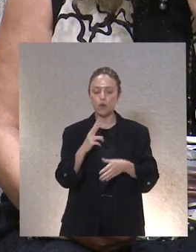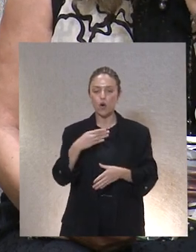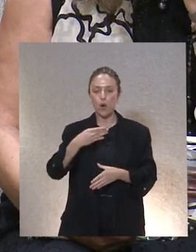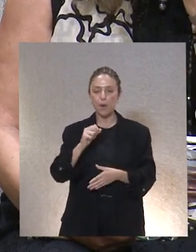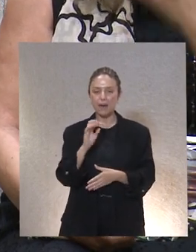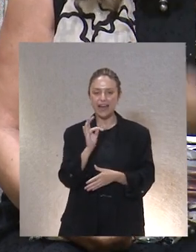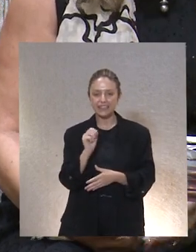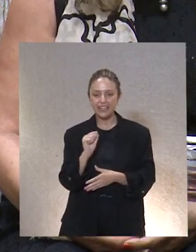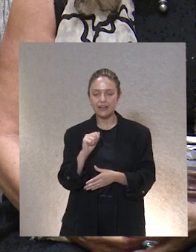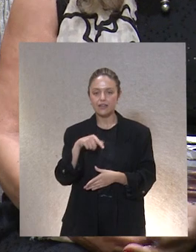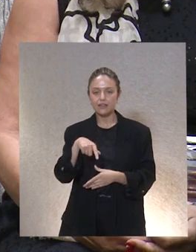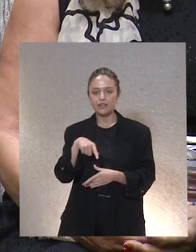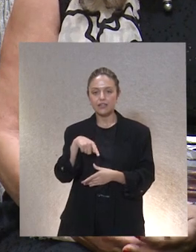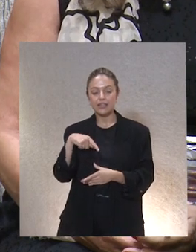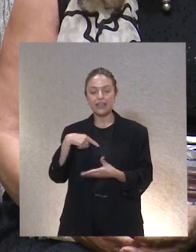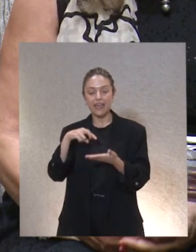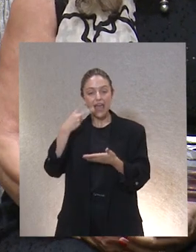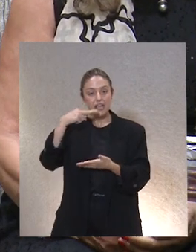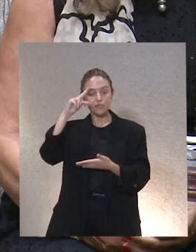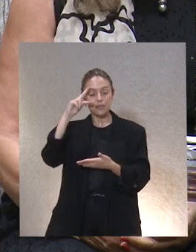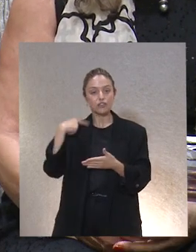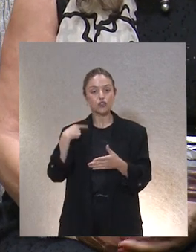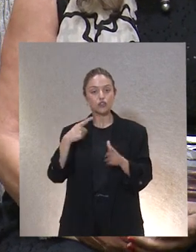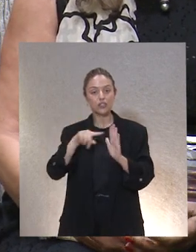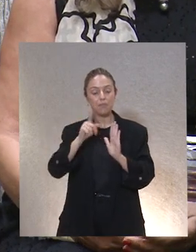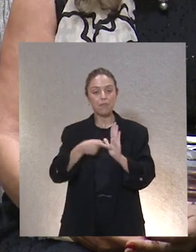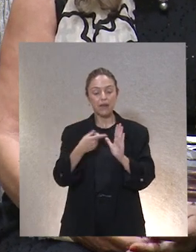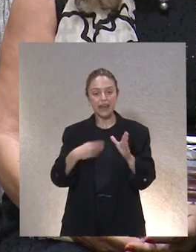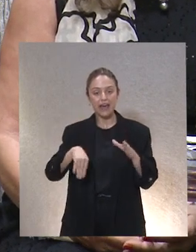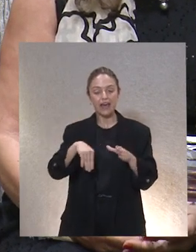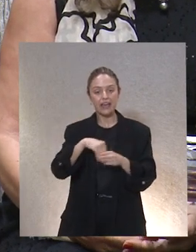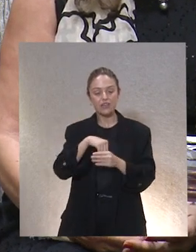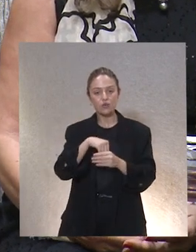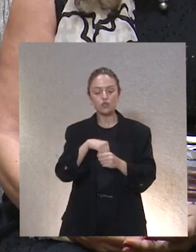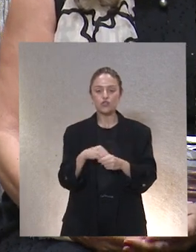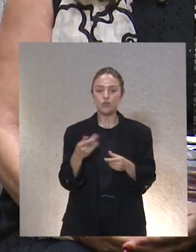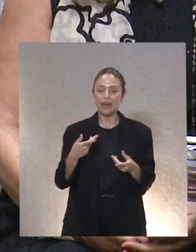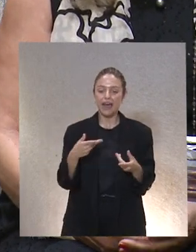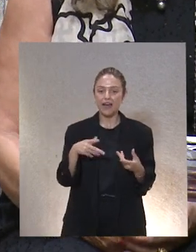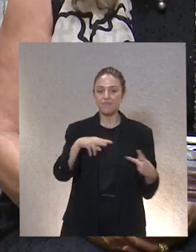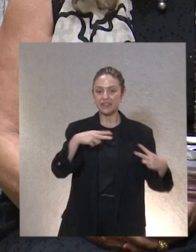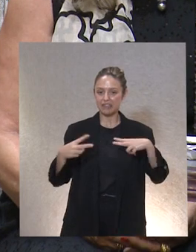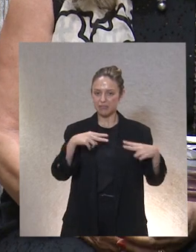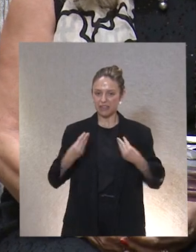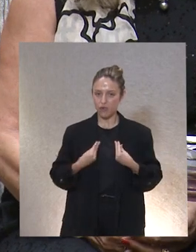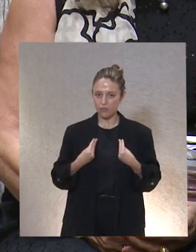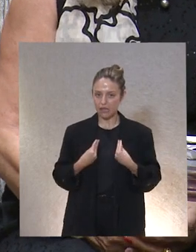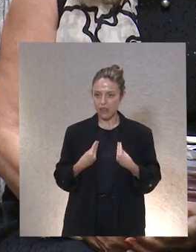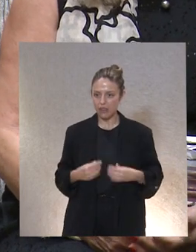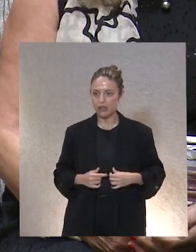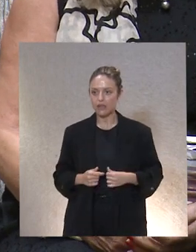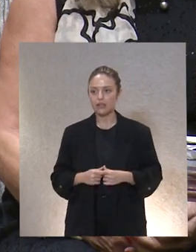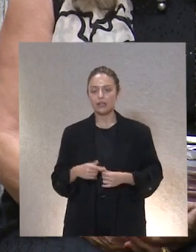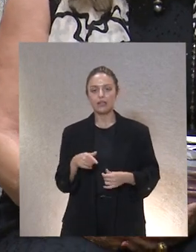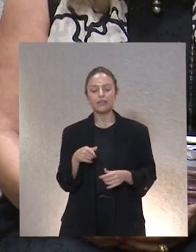documento realizado por un grupo de expertos de diferentes entidades de plena inclusión sobre la interpretación vital Esta guía surge del reconocimiento